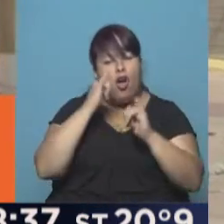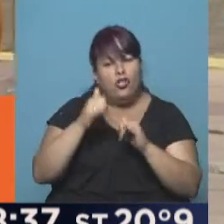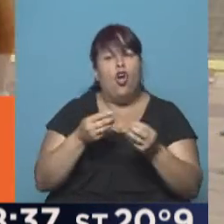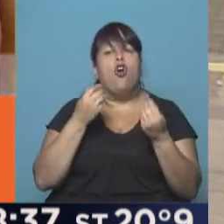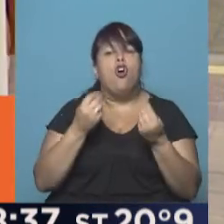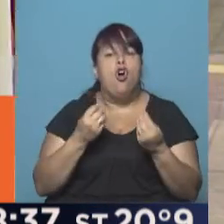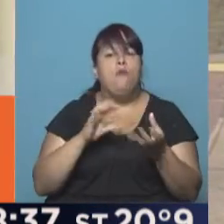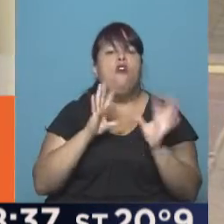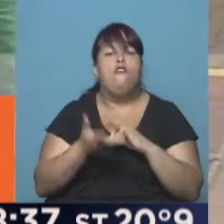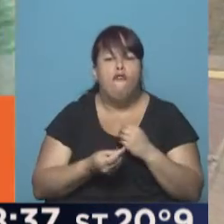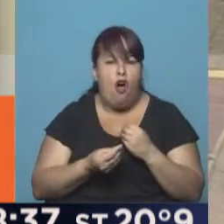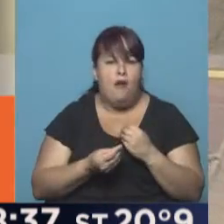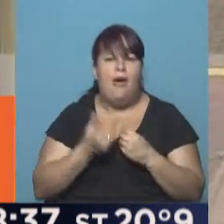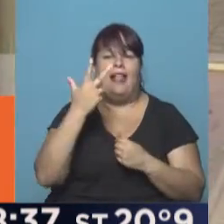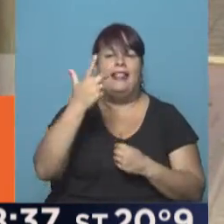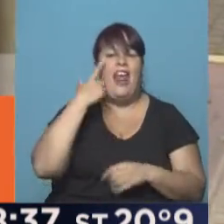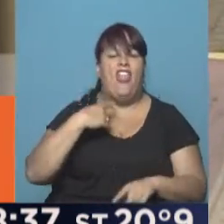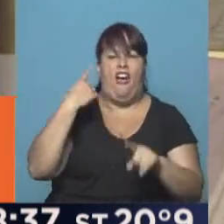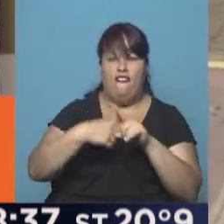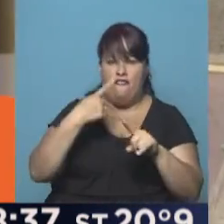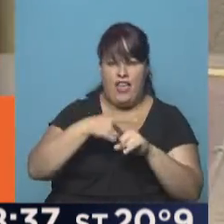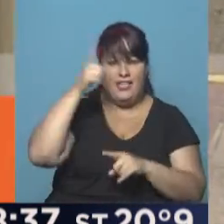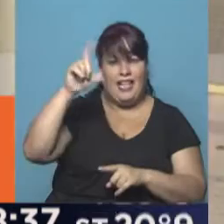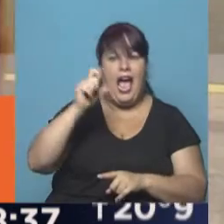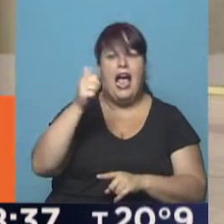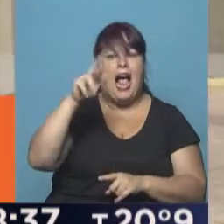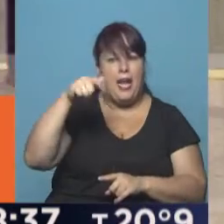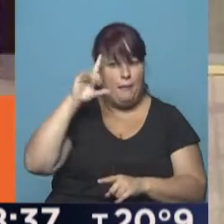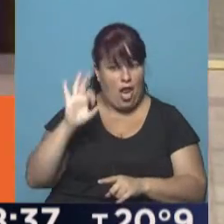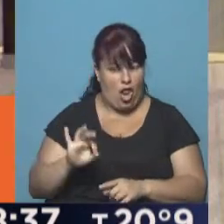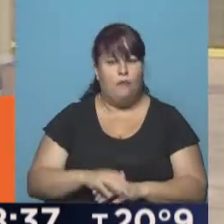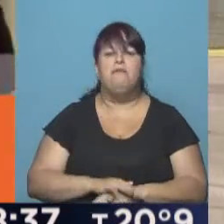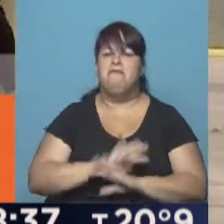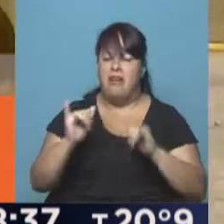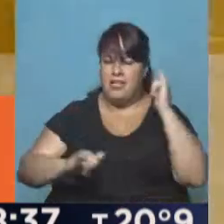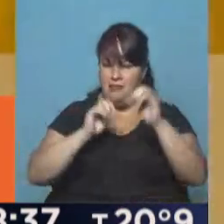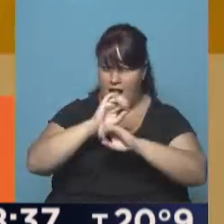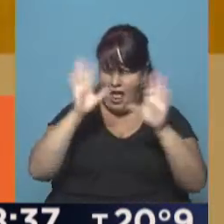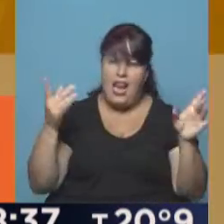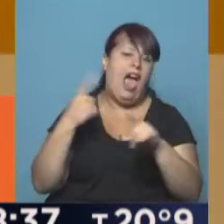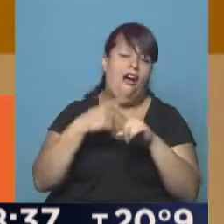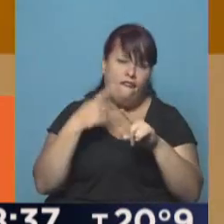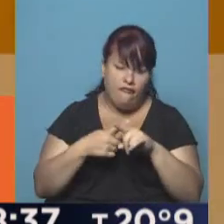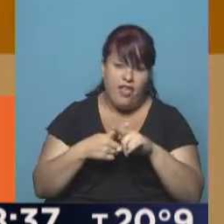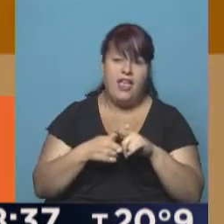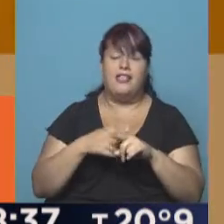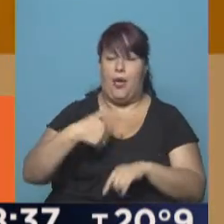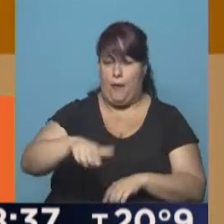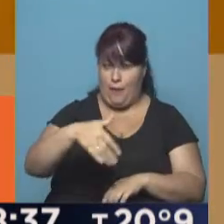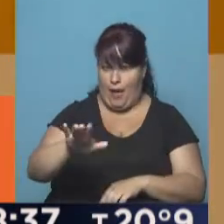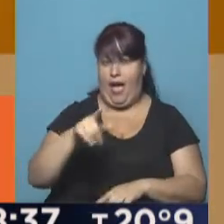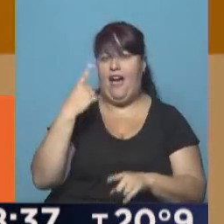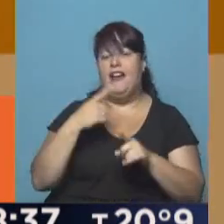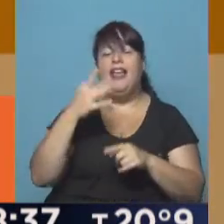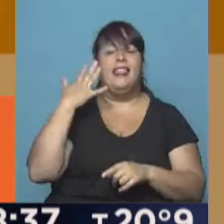cómo van a ser los 3 días de fiesta en Carmelo. Allí todos los detalles de esta fiesta que se aproxima y que va a